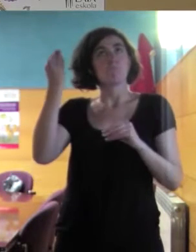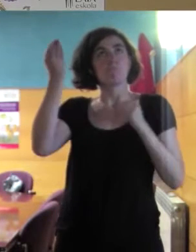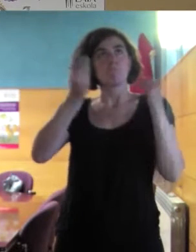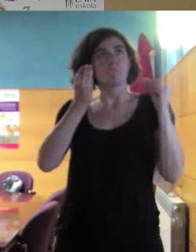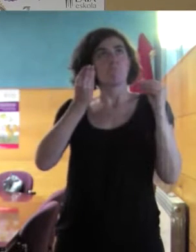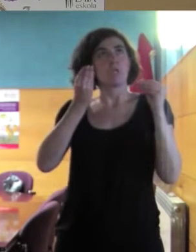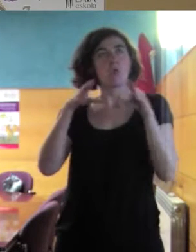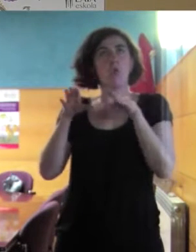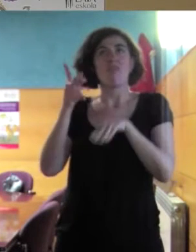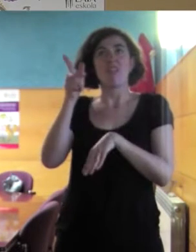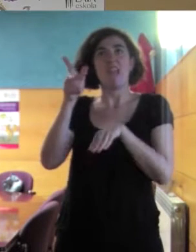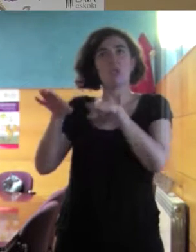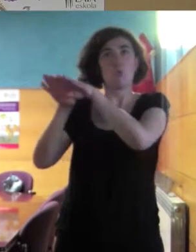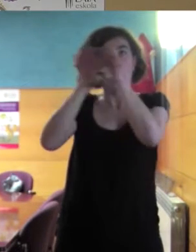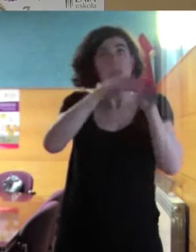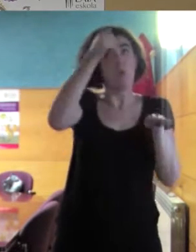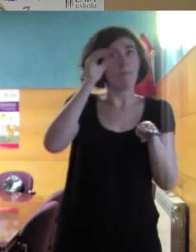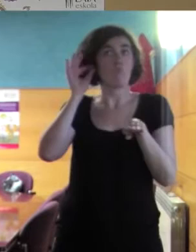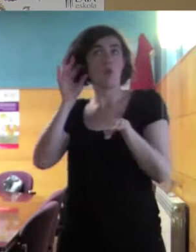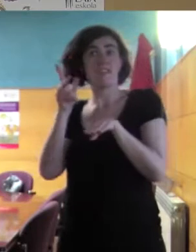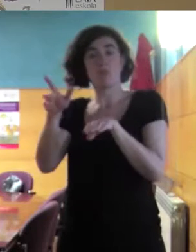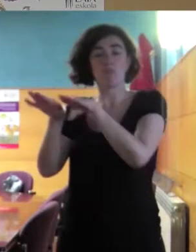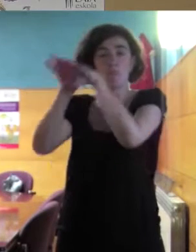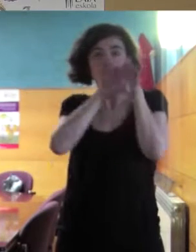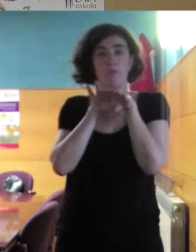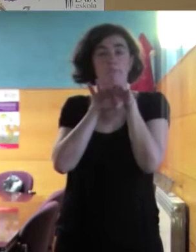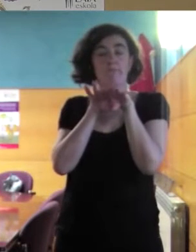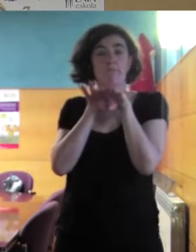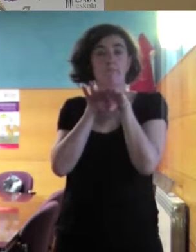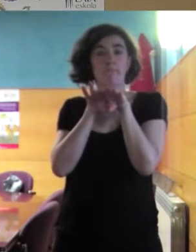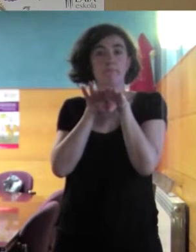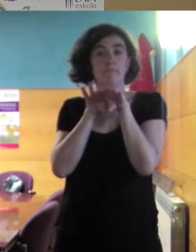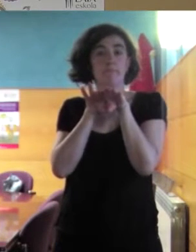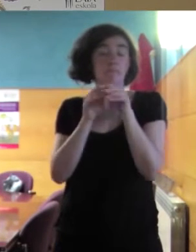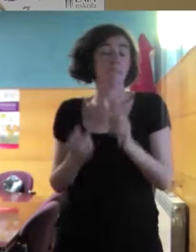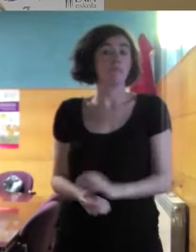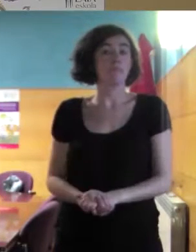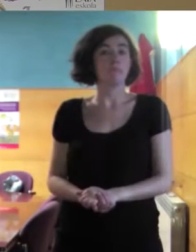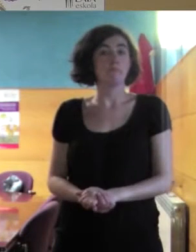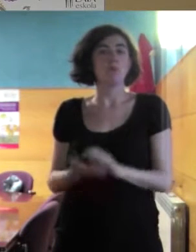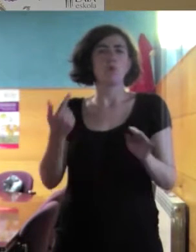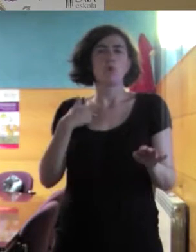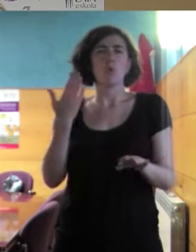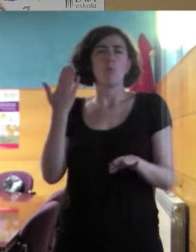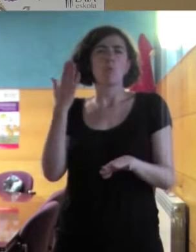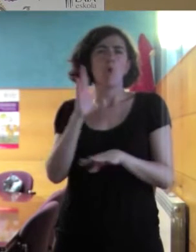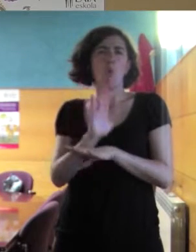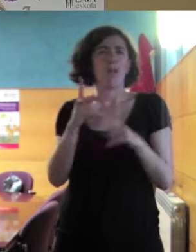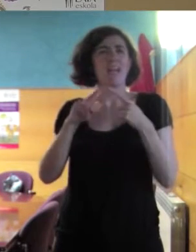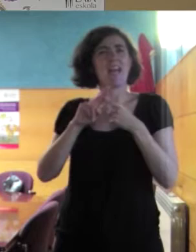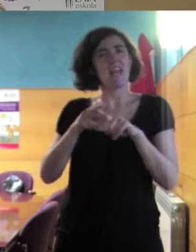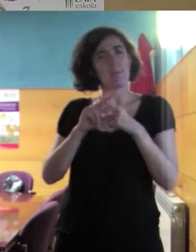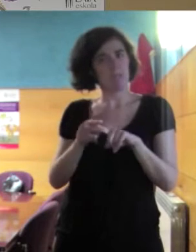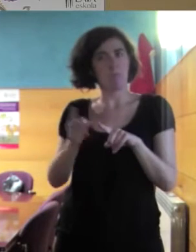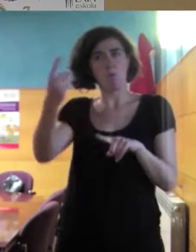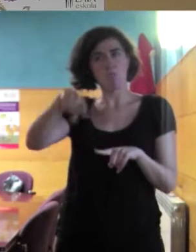la igualdad de derechos entre mujeres y hombres y desde ahí os voy a proponer un par de herramientas para